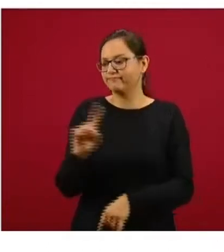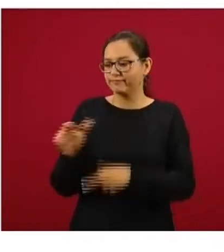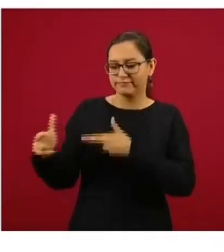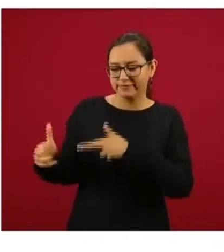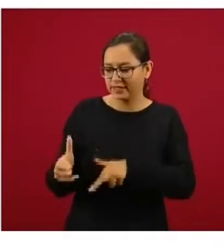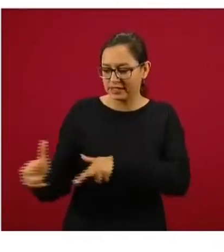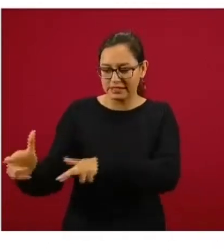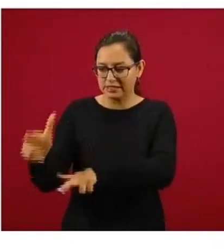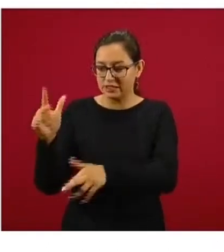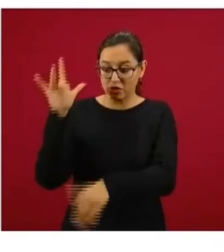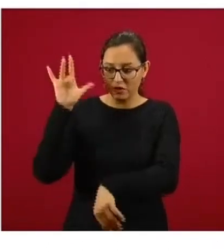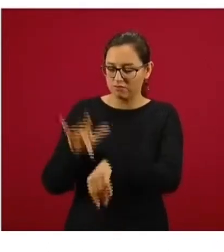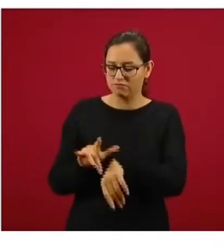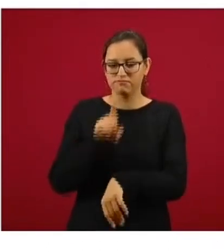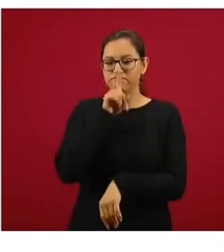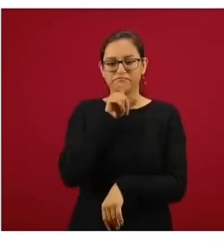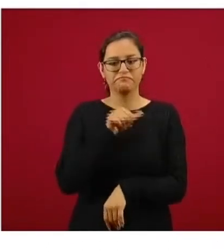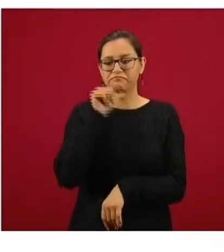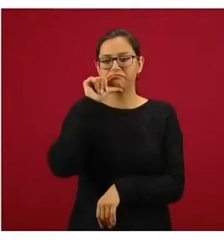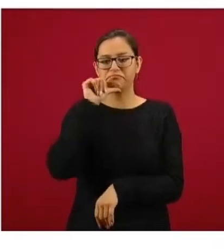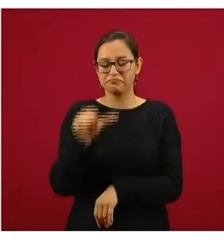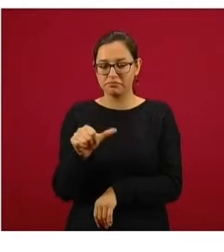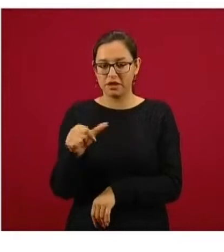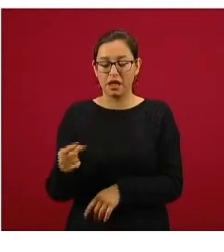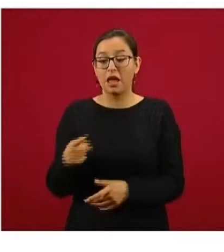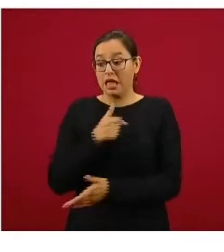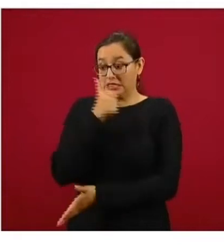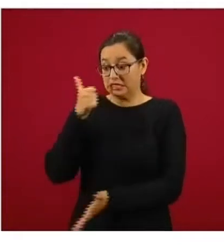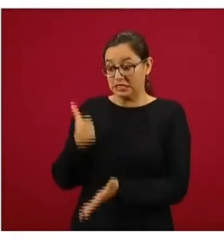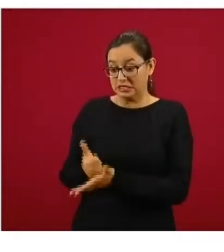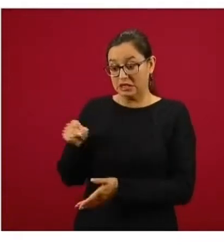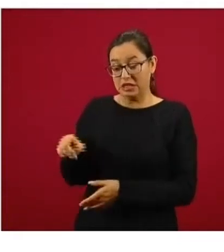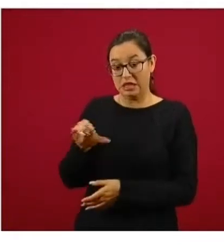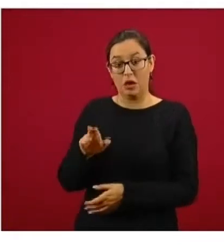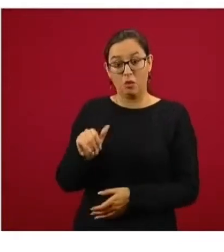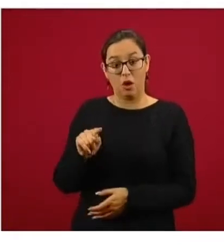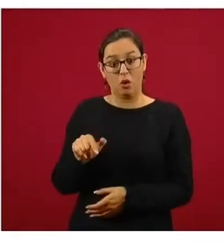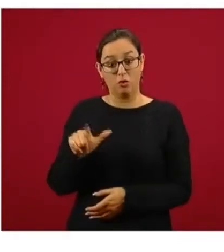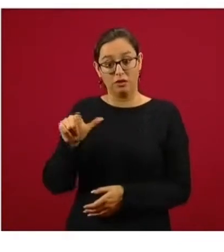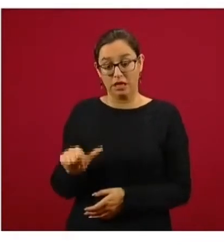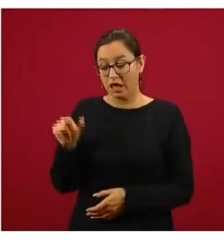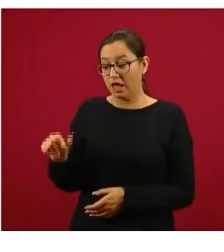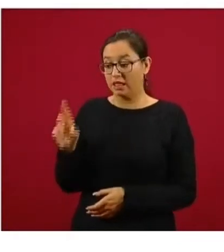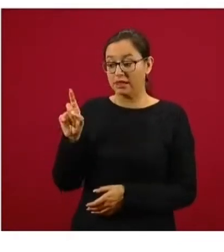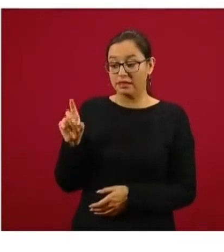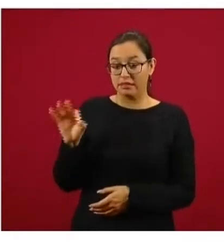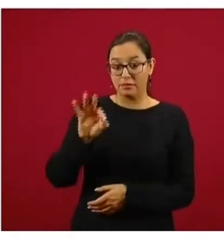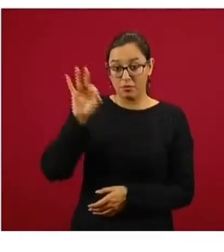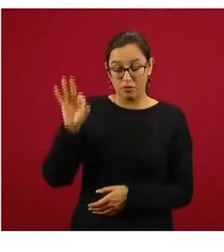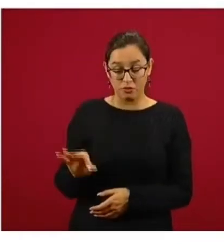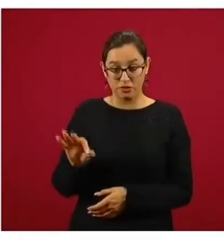agua, estaba la ciudad de Cuautla, que tenía sólo una cobertura del 30% del